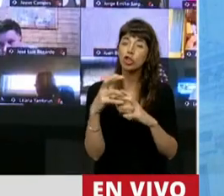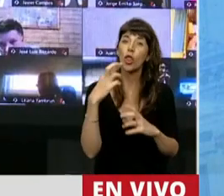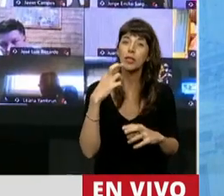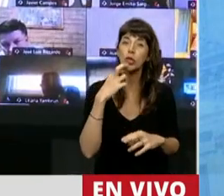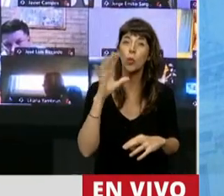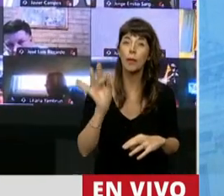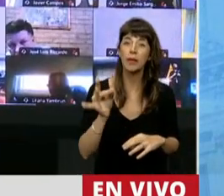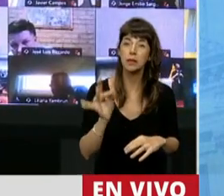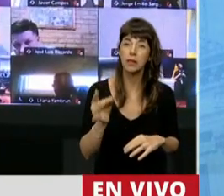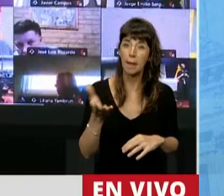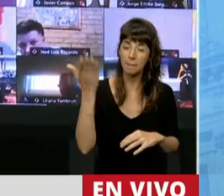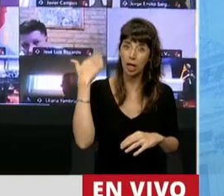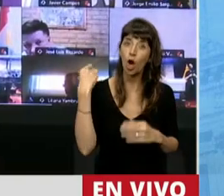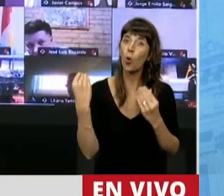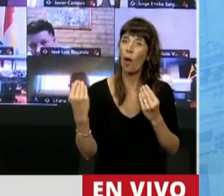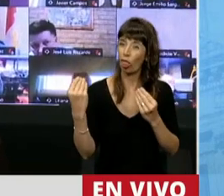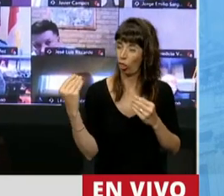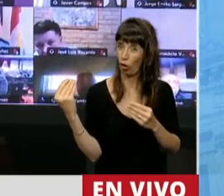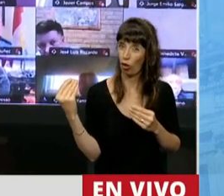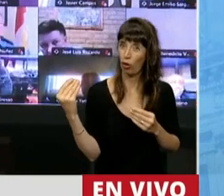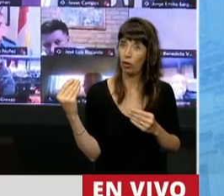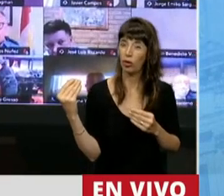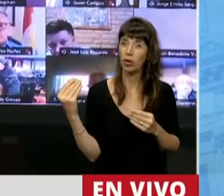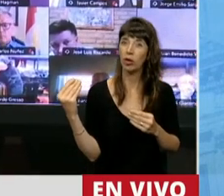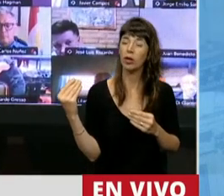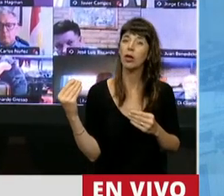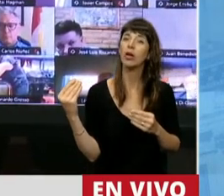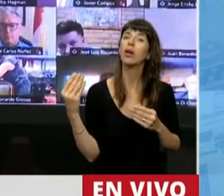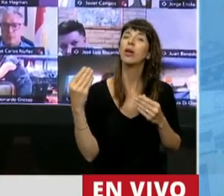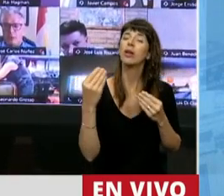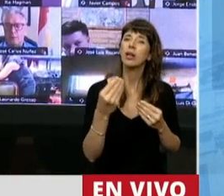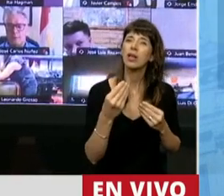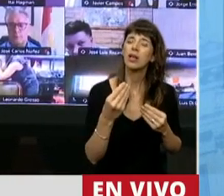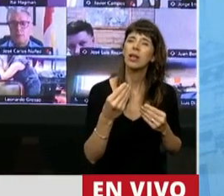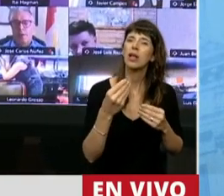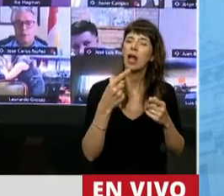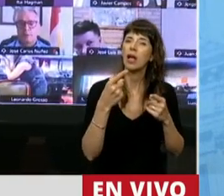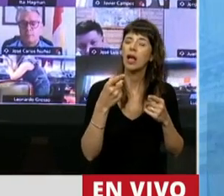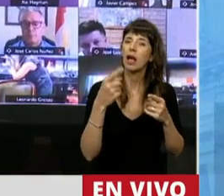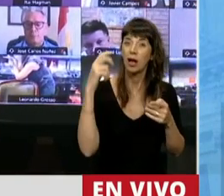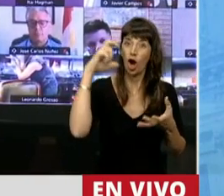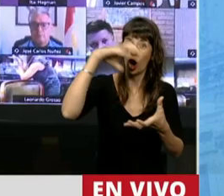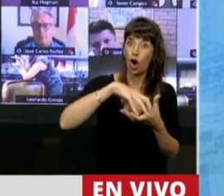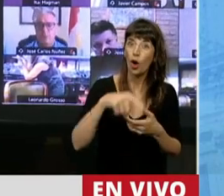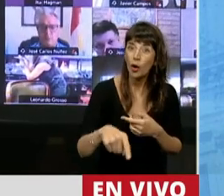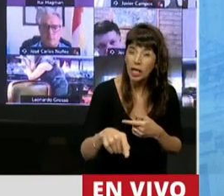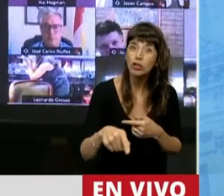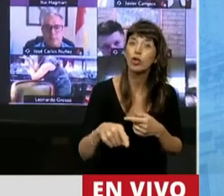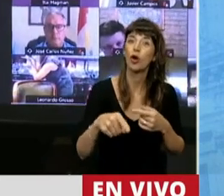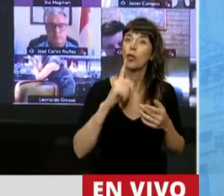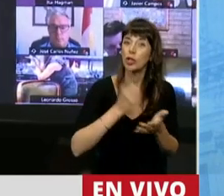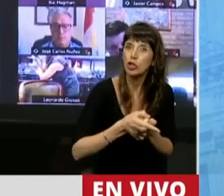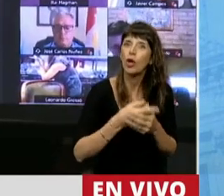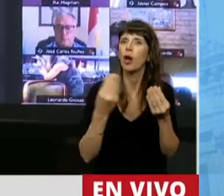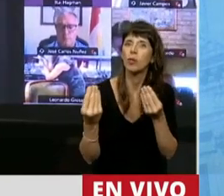de diciembre, cuando vinieron y se llevaron las facultades de la Cámara en un abrir y cerrar de